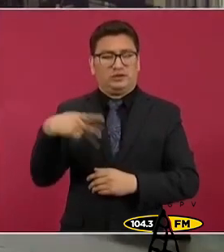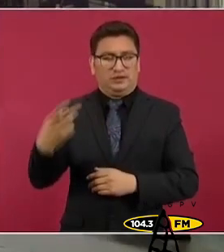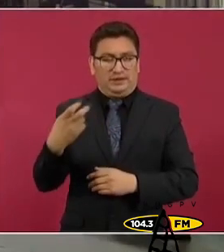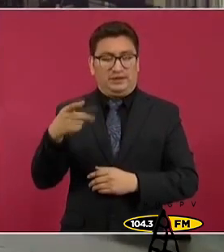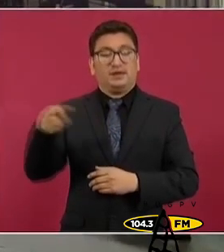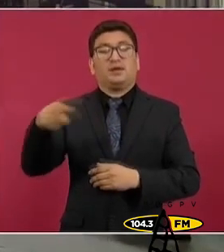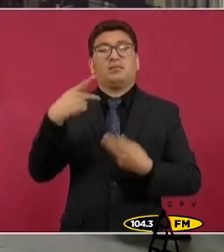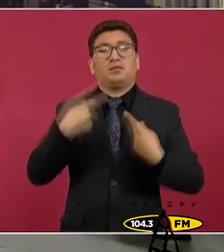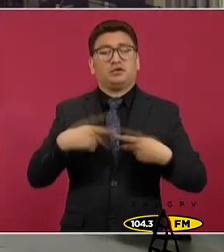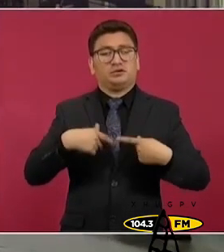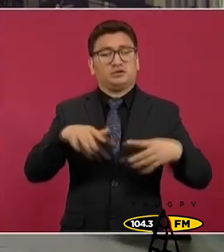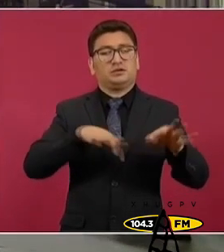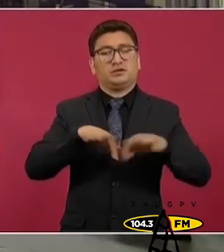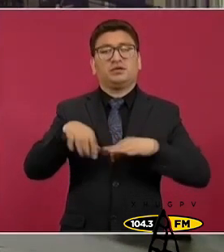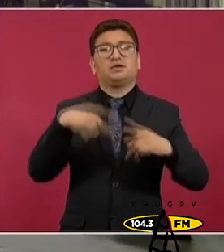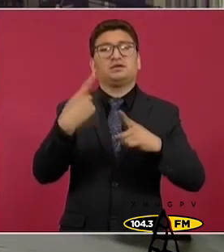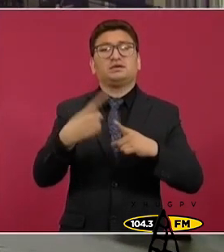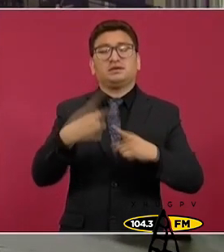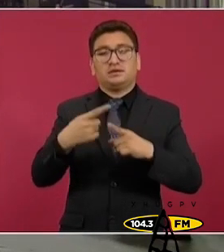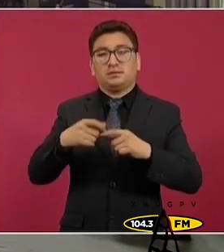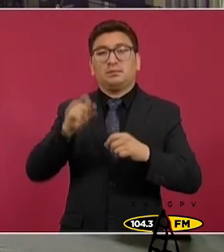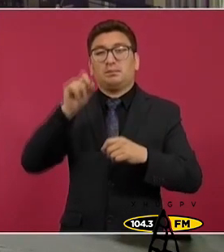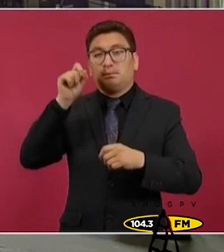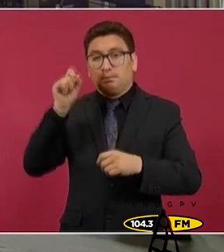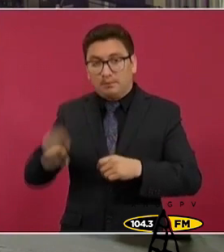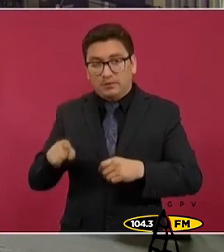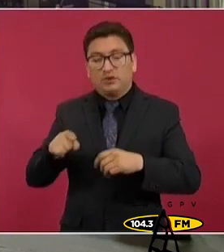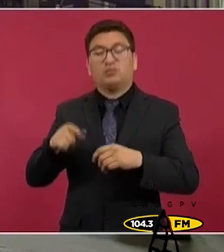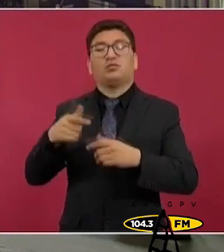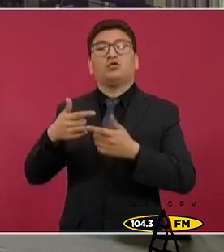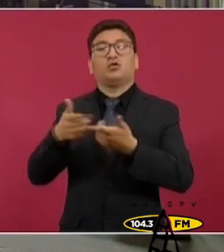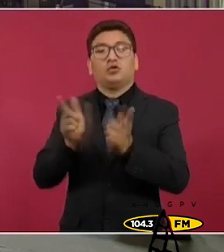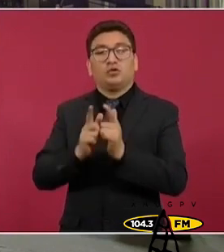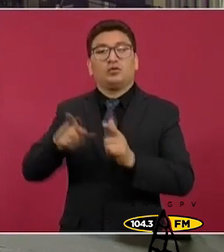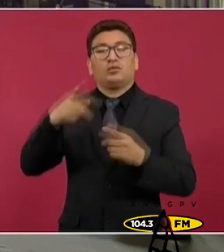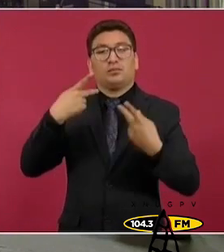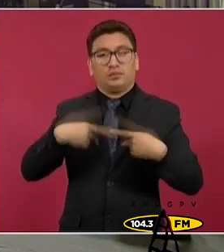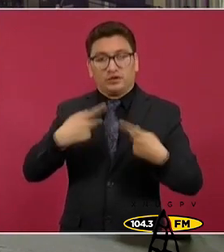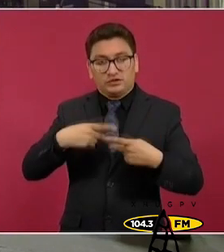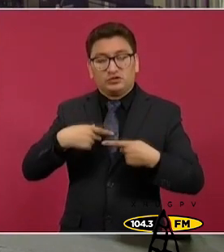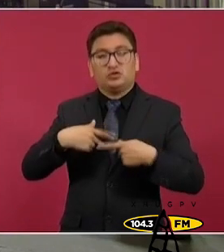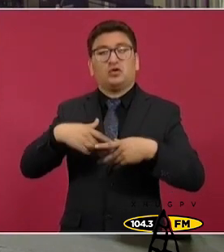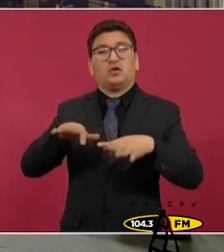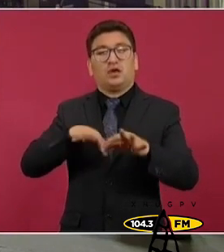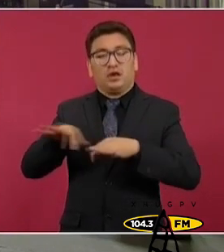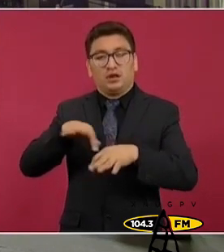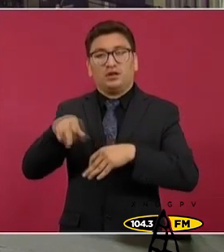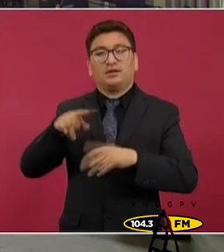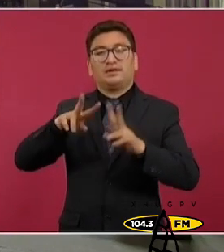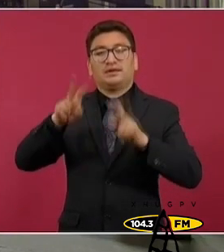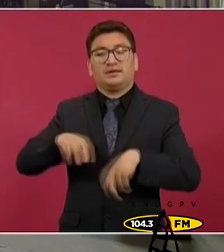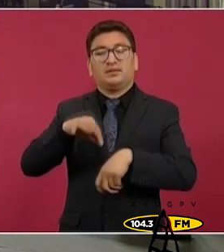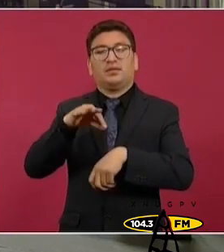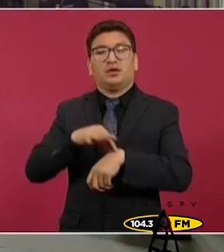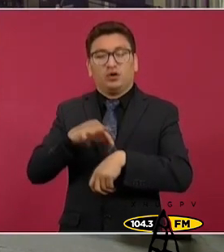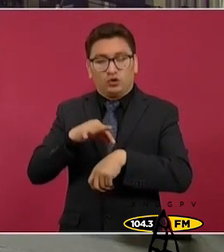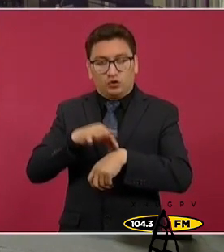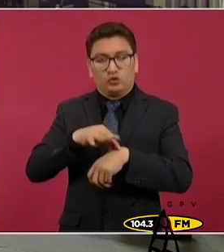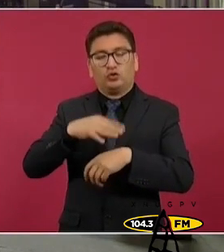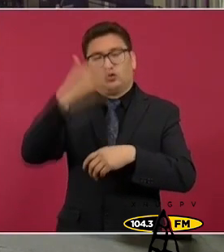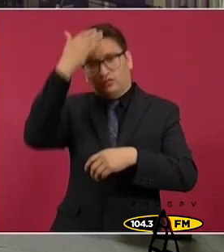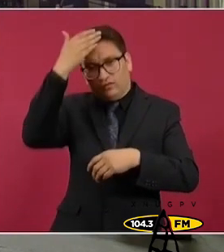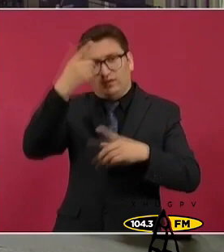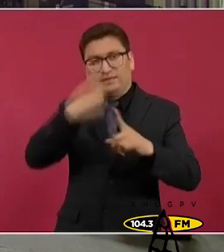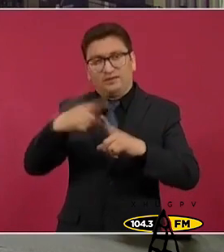mantiene al borde de la quiebra el Instituto de Pensiones de Jalisco. Dentro de estos trabajadores están los del sector